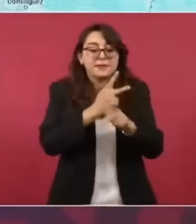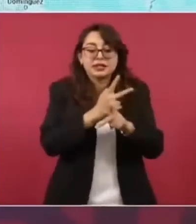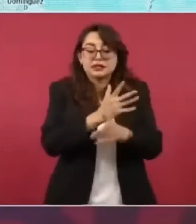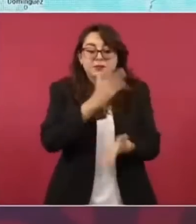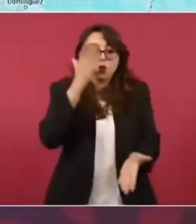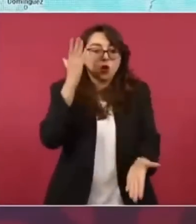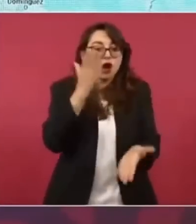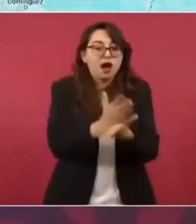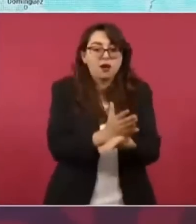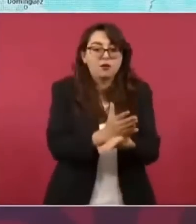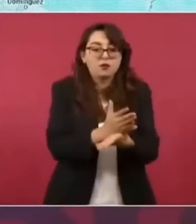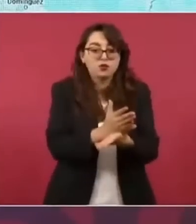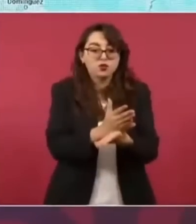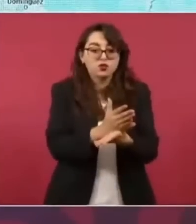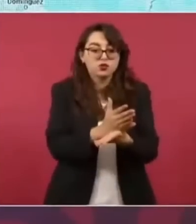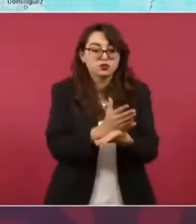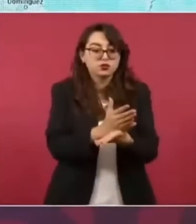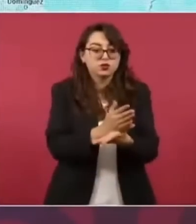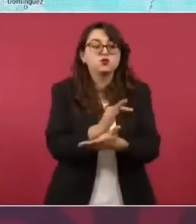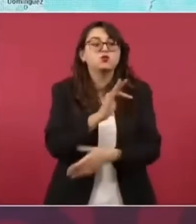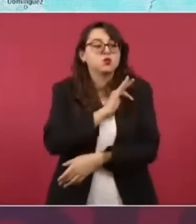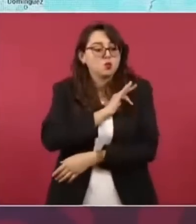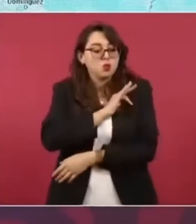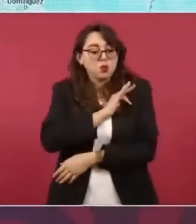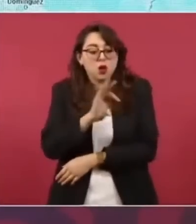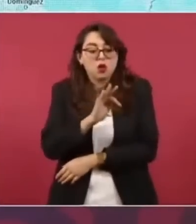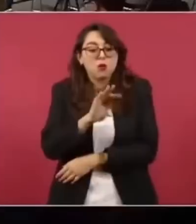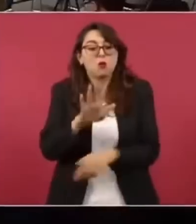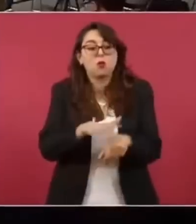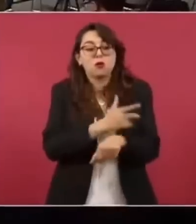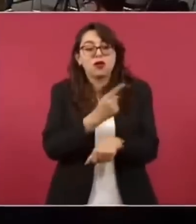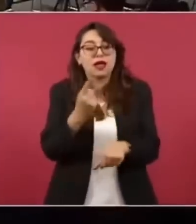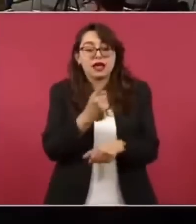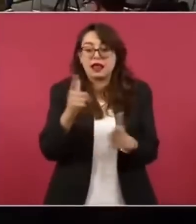y es completamente constitucional y legal